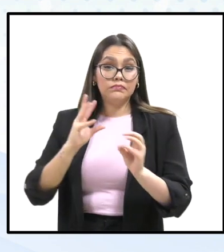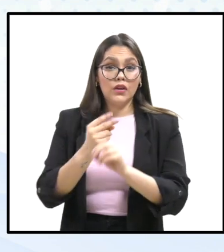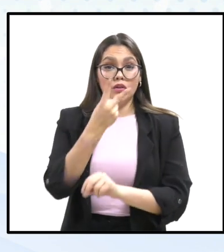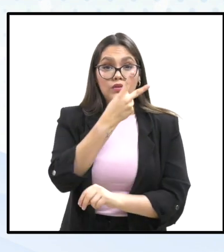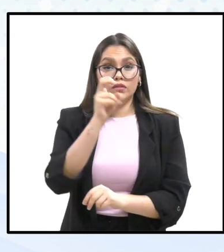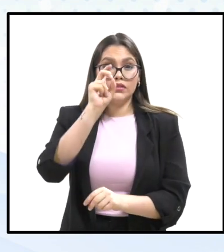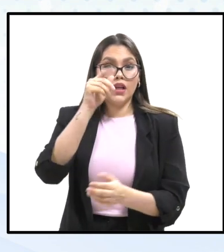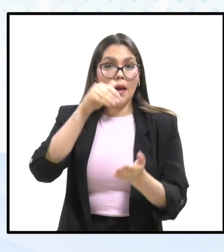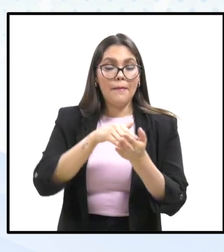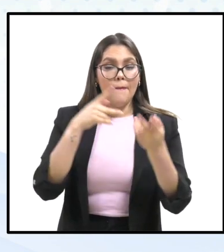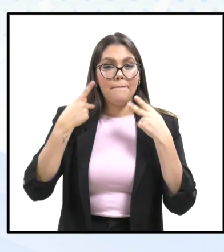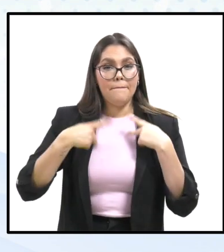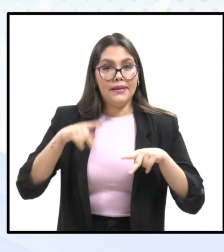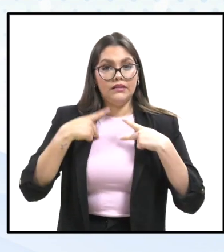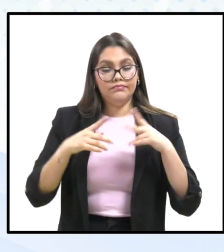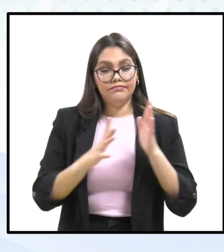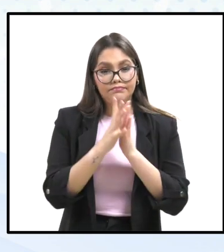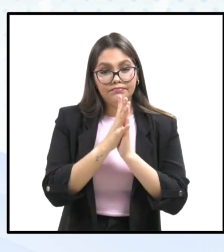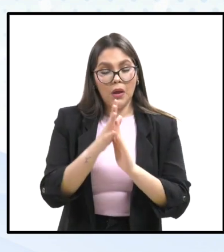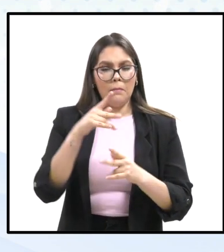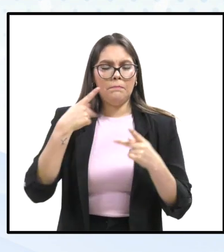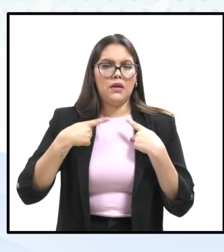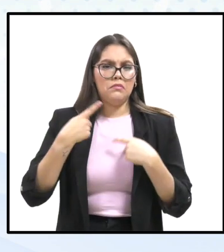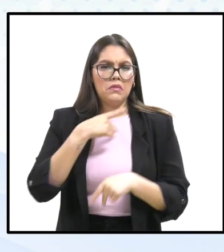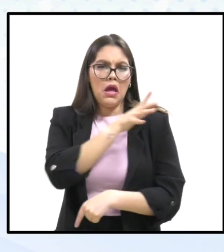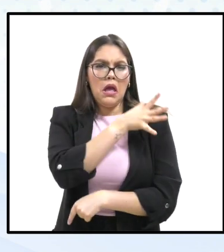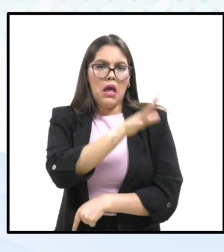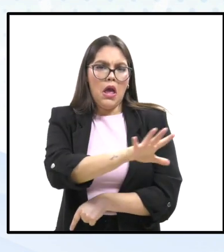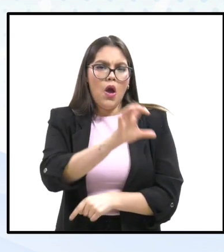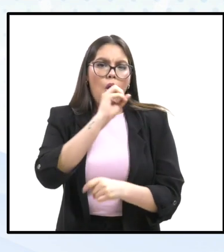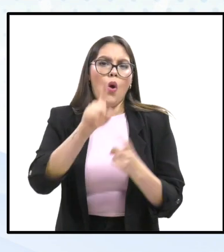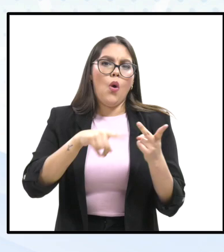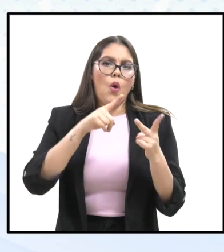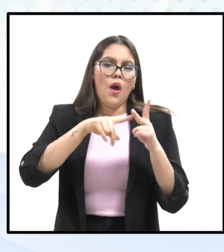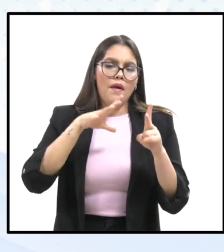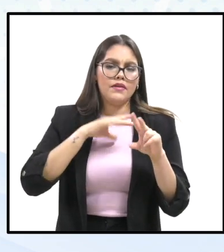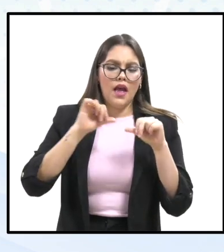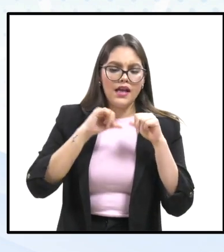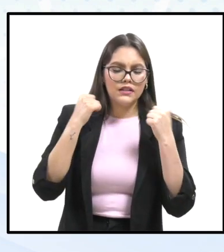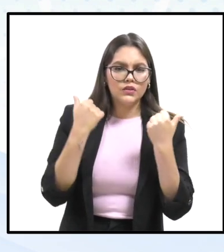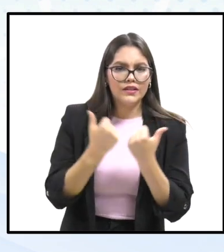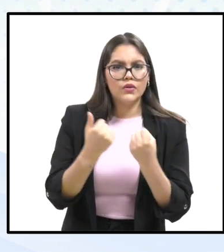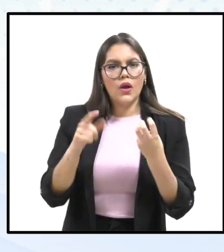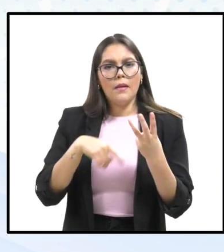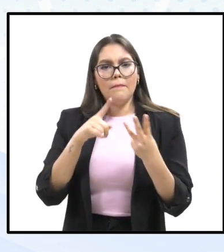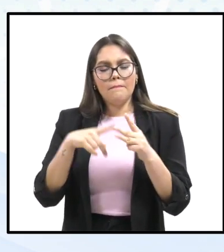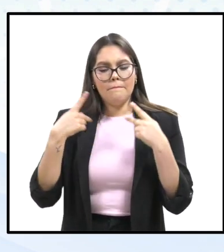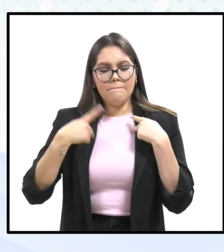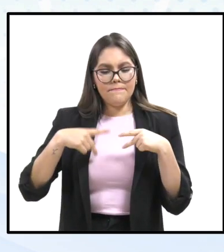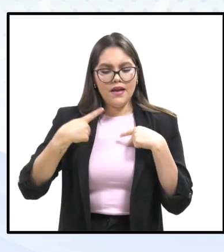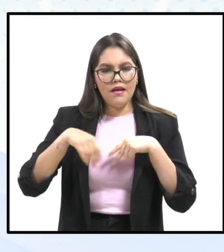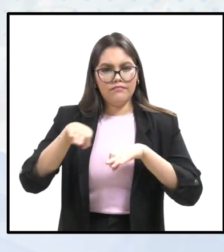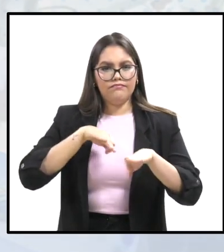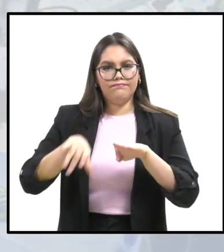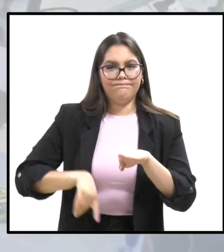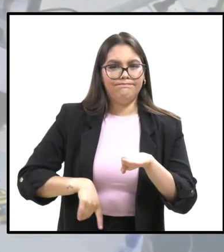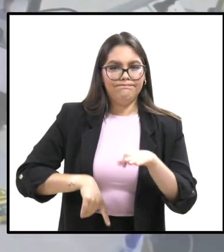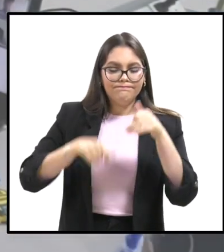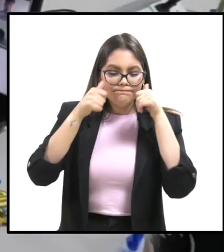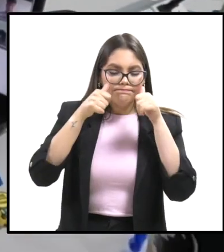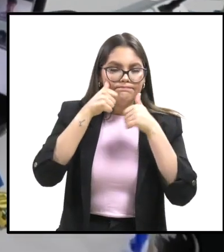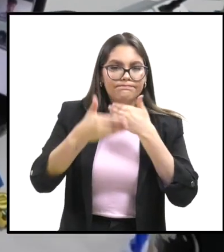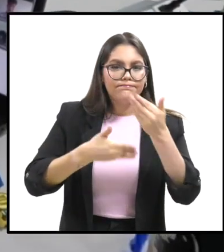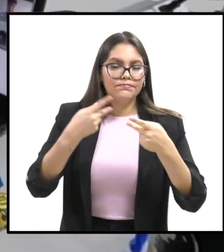más de 230 mil personas, entre público en general, organizaciones de la sociedad civil y personas